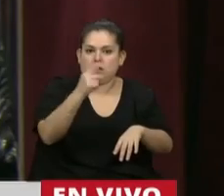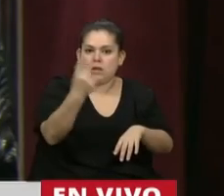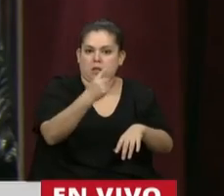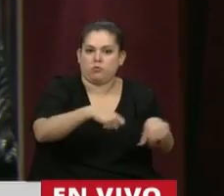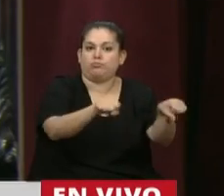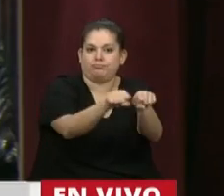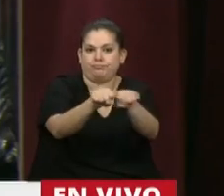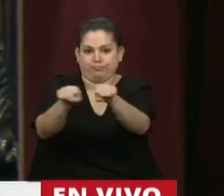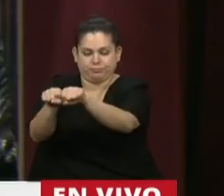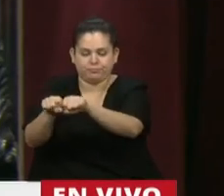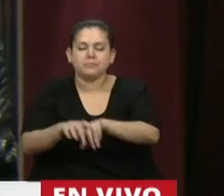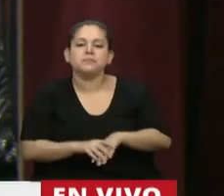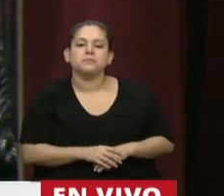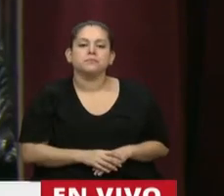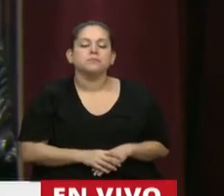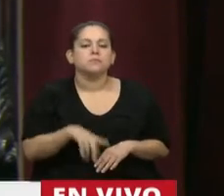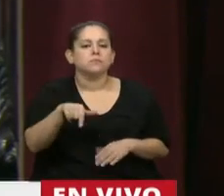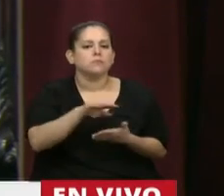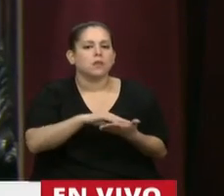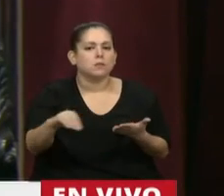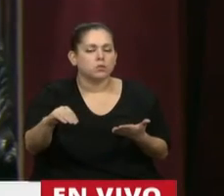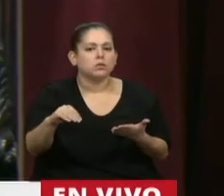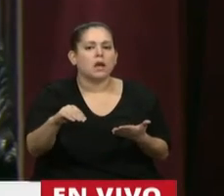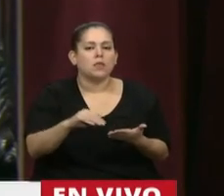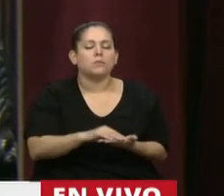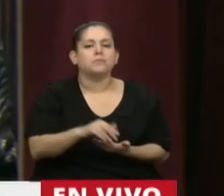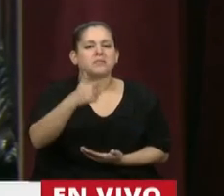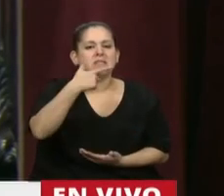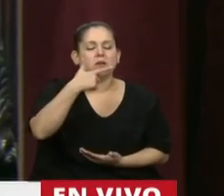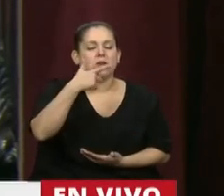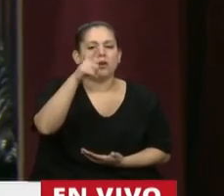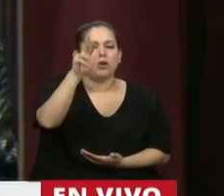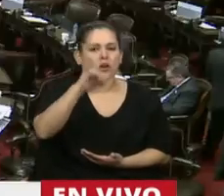Tiene la palabra el diputado Nicolás Rodríguez Sá.